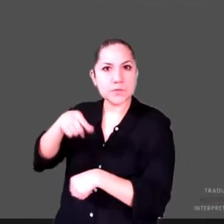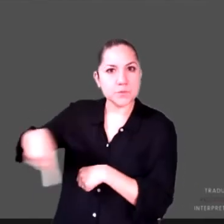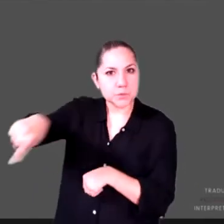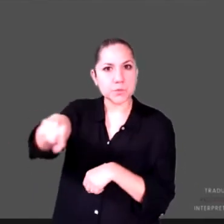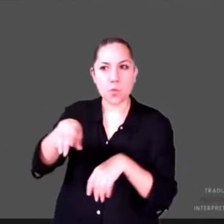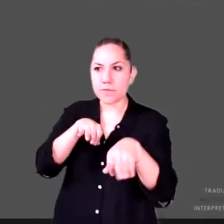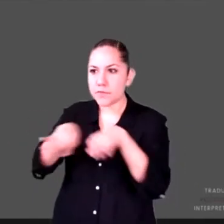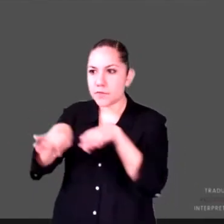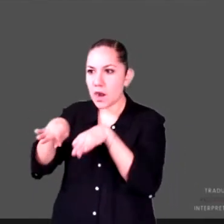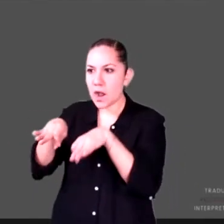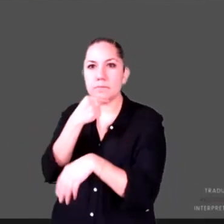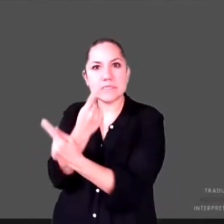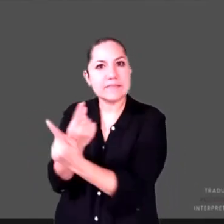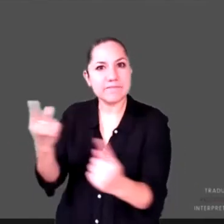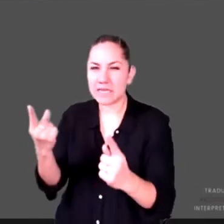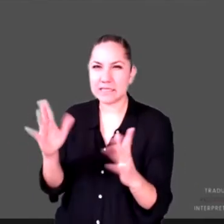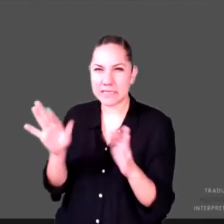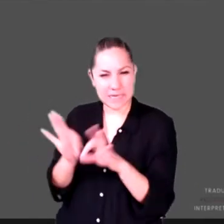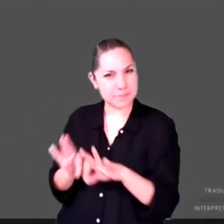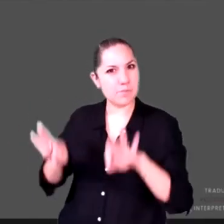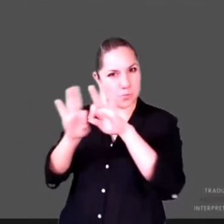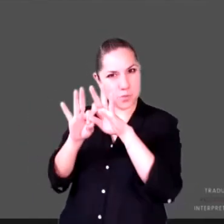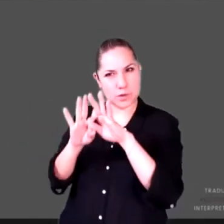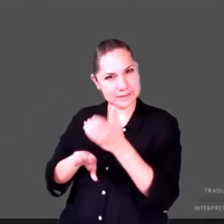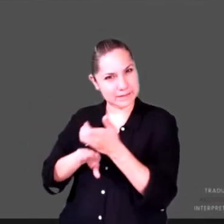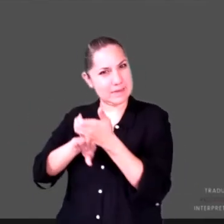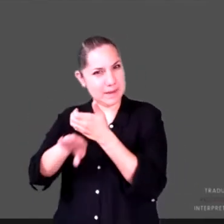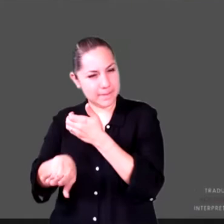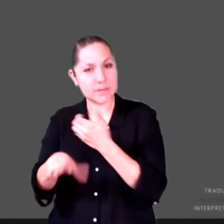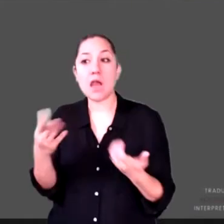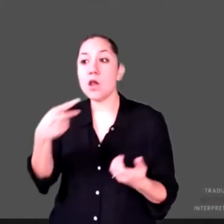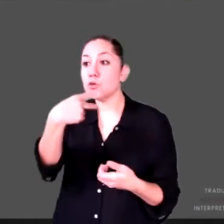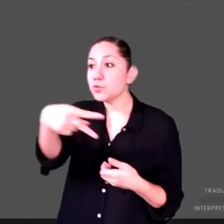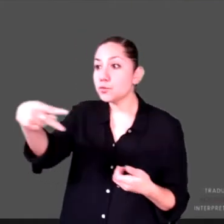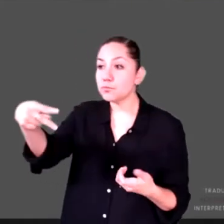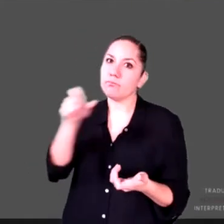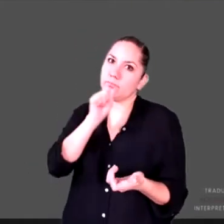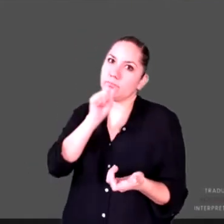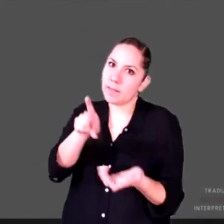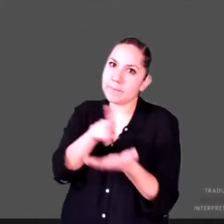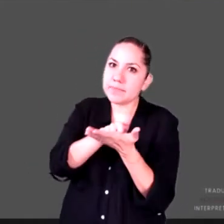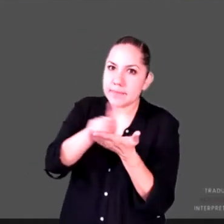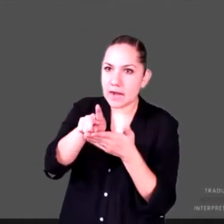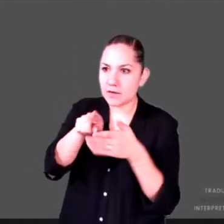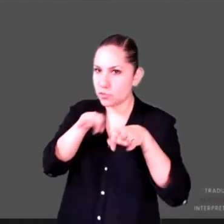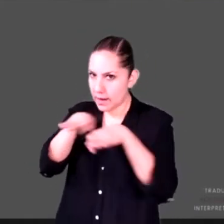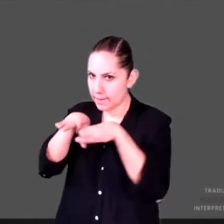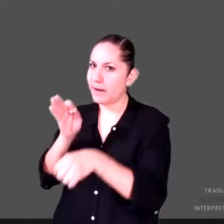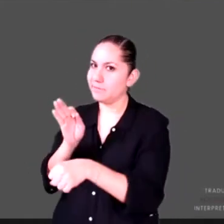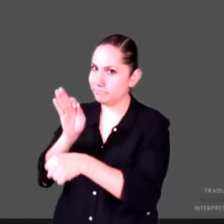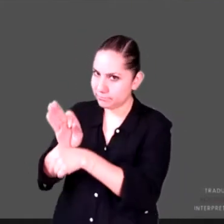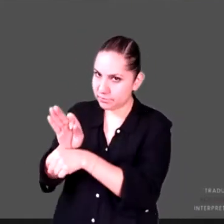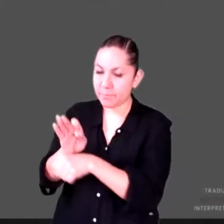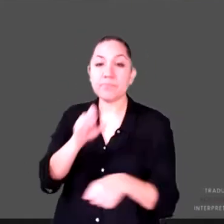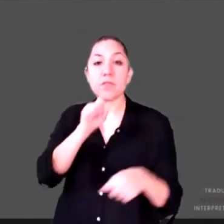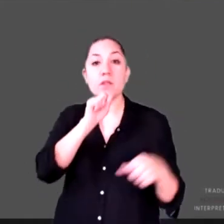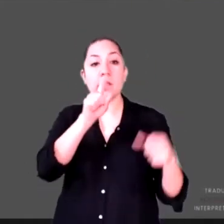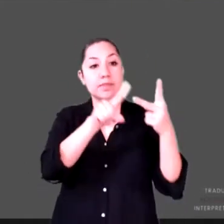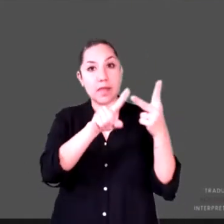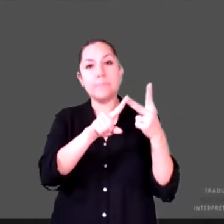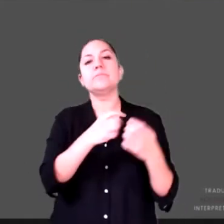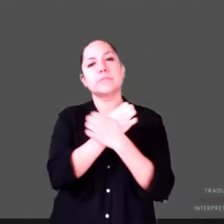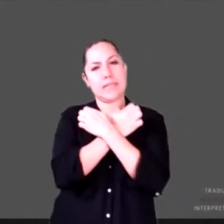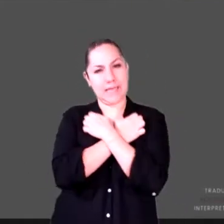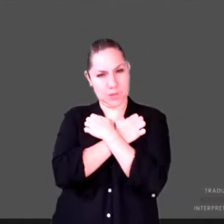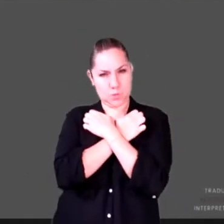y sus efectos, y velar por el cumplimiento de los derechos laborales. Tiene también un componente de educación para promover y fortalecer los